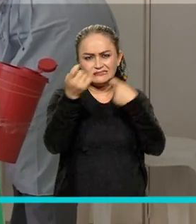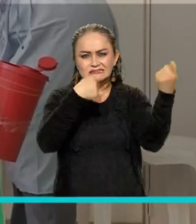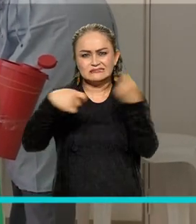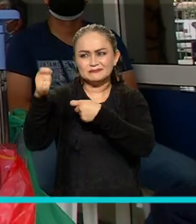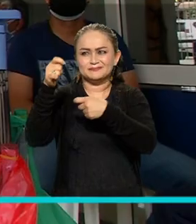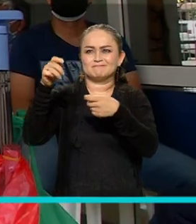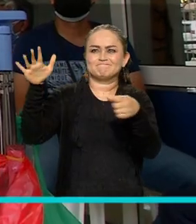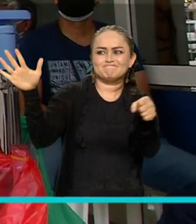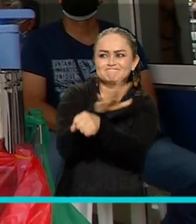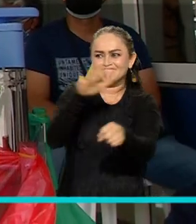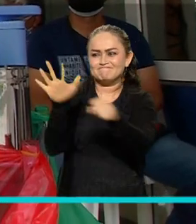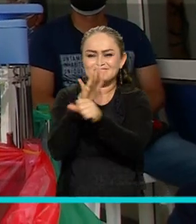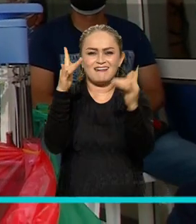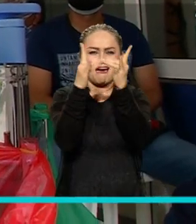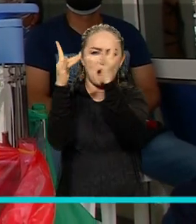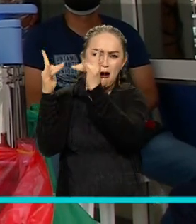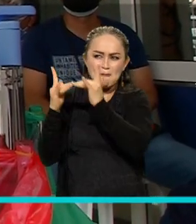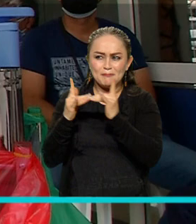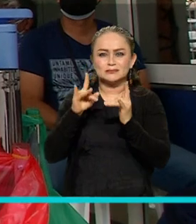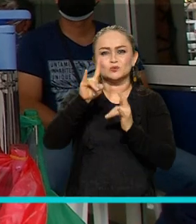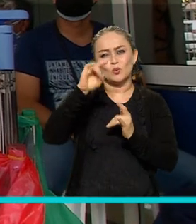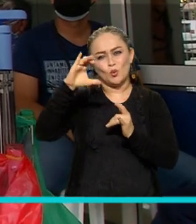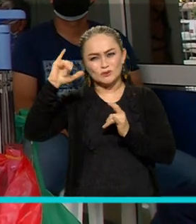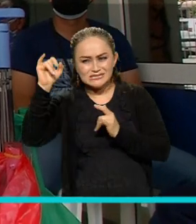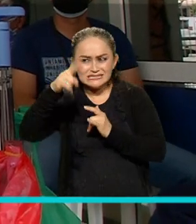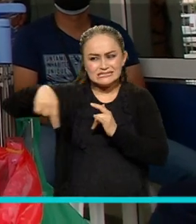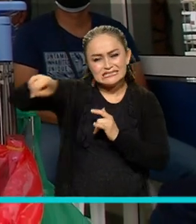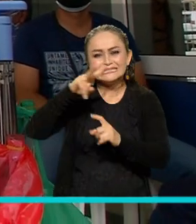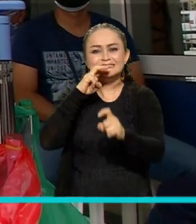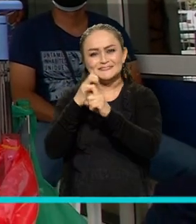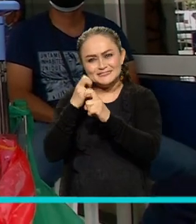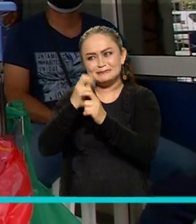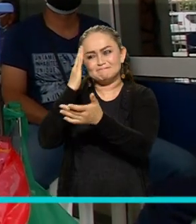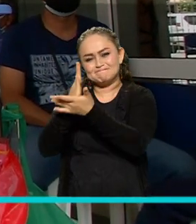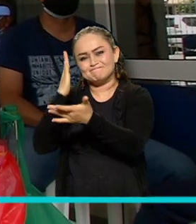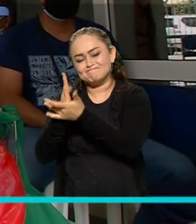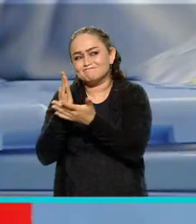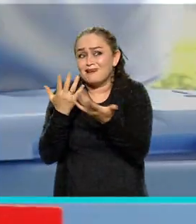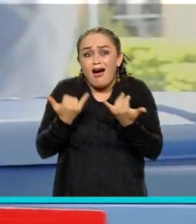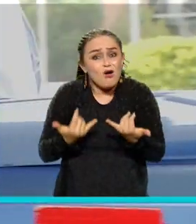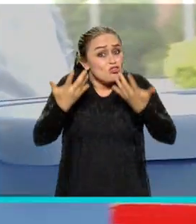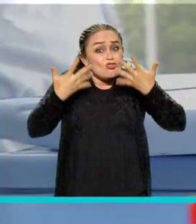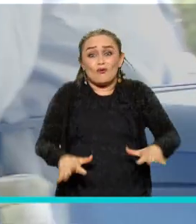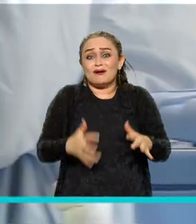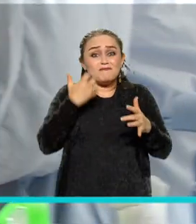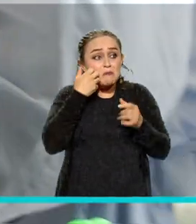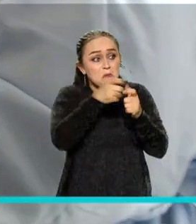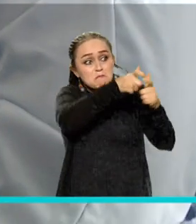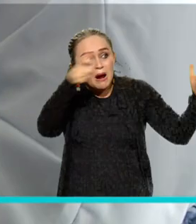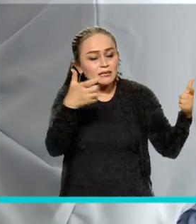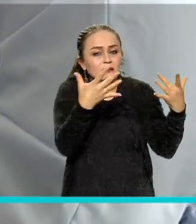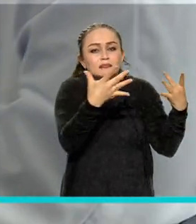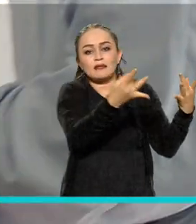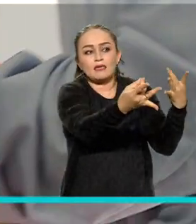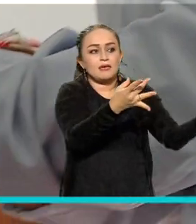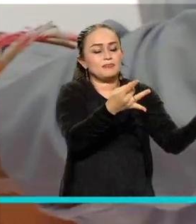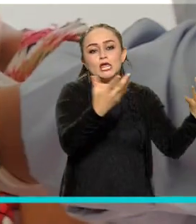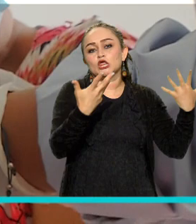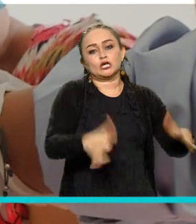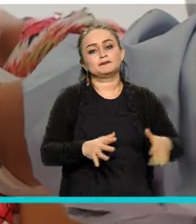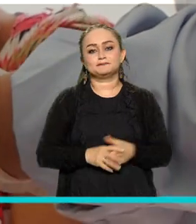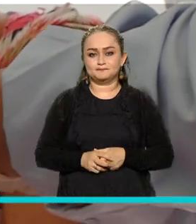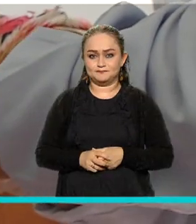y posiblemente nos va a aumentar la ocupación de UCI y otras situaciones que no queremos en este momento.